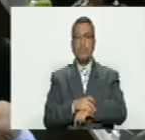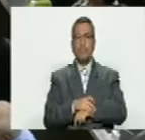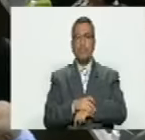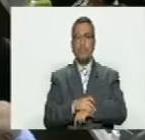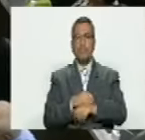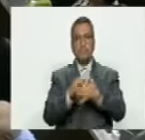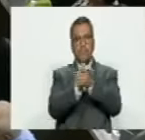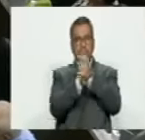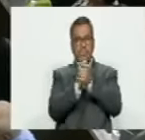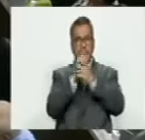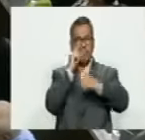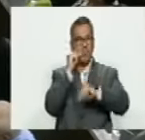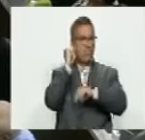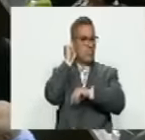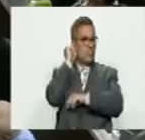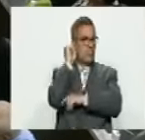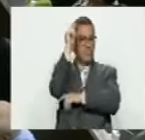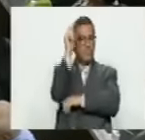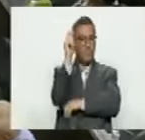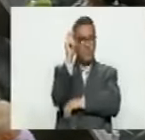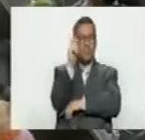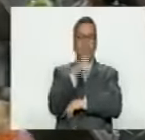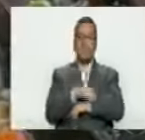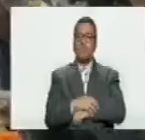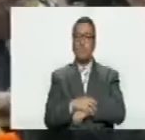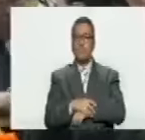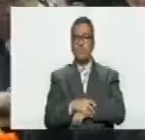colegas diputadas, colegas diputados.